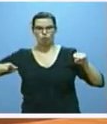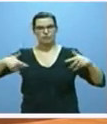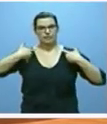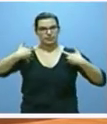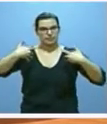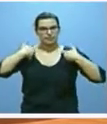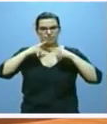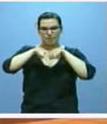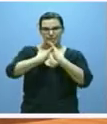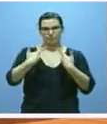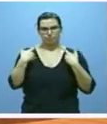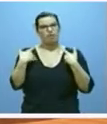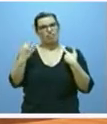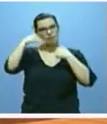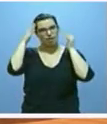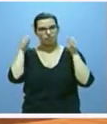que debemos atender.